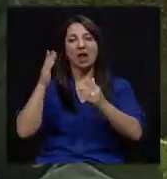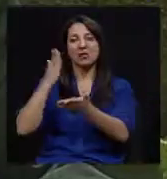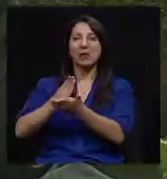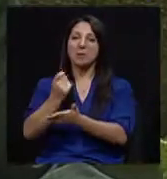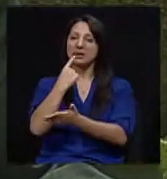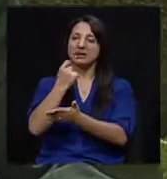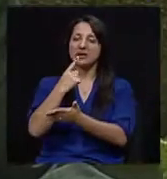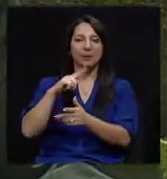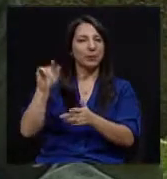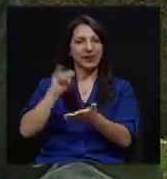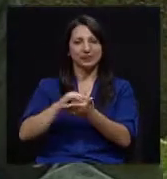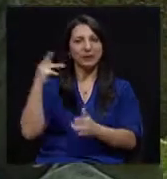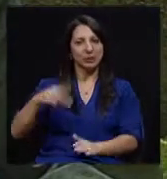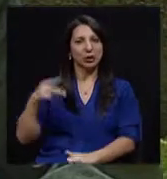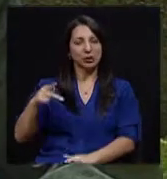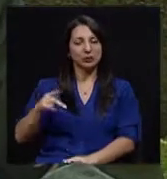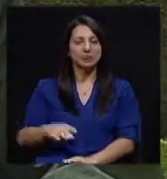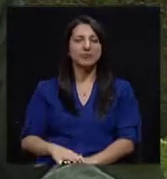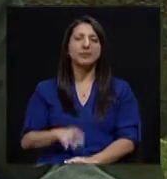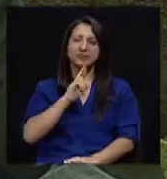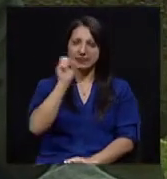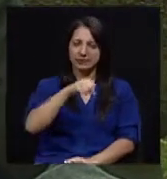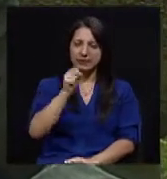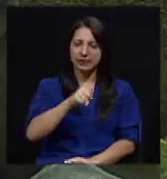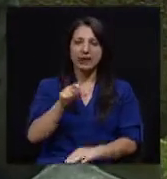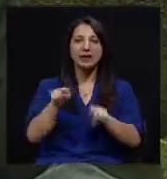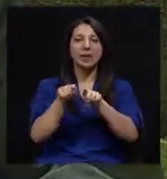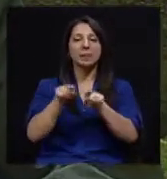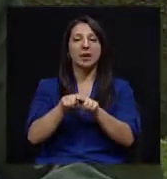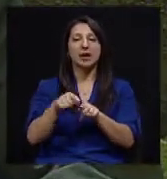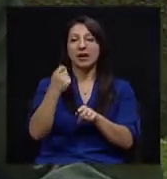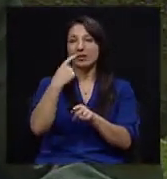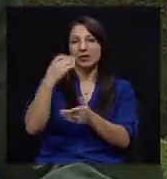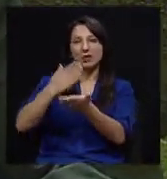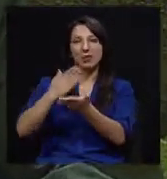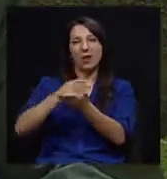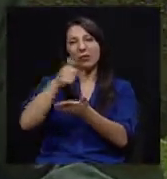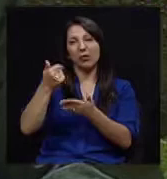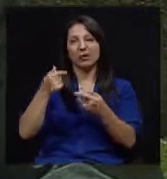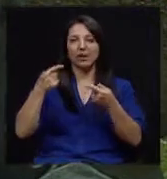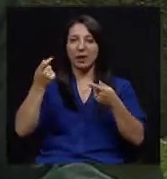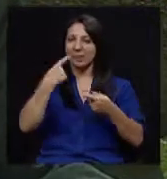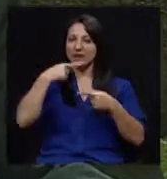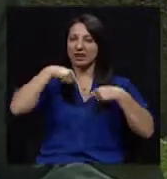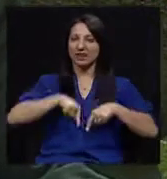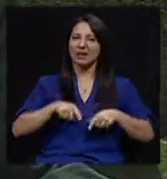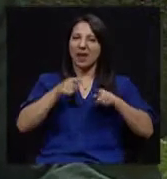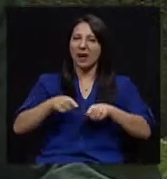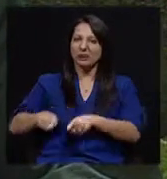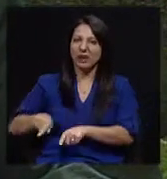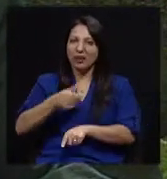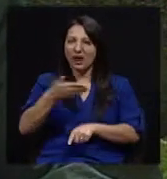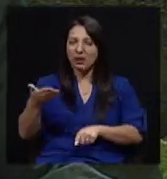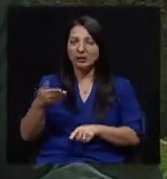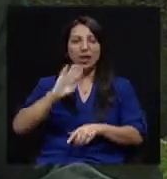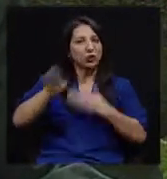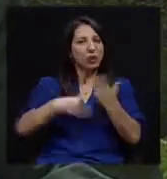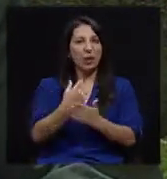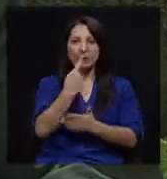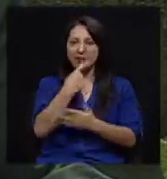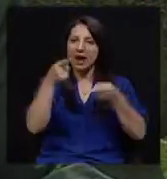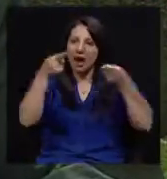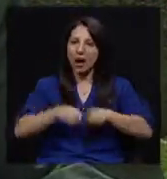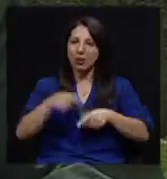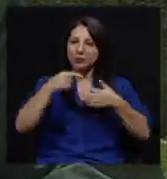Y eso es peligroso. Claro, y también dejan de tomarlo por efectos adversos. Exactamente. los medicamentos tienen efectos adversos. Entonces, si